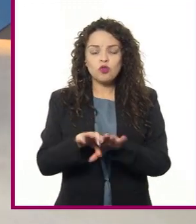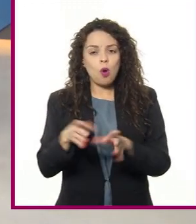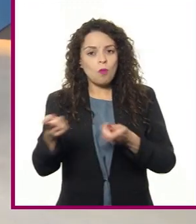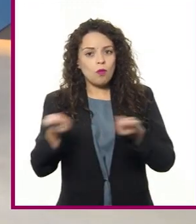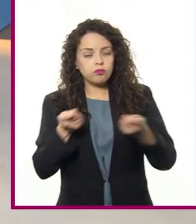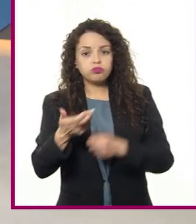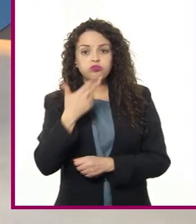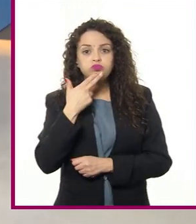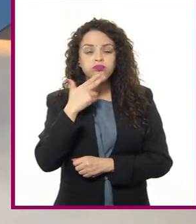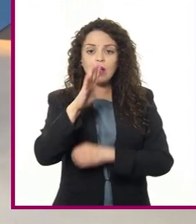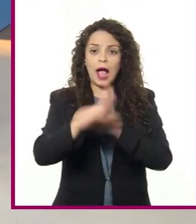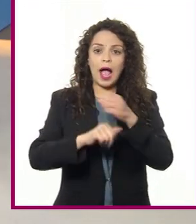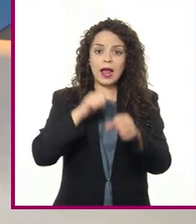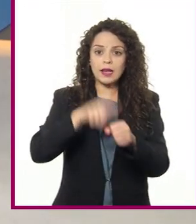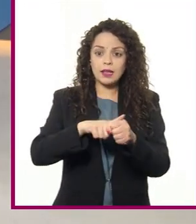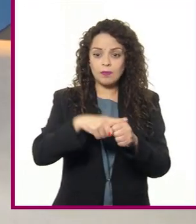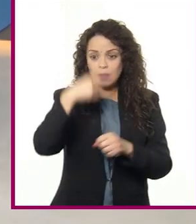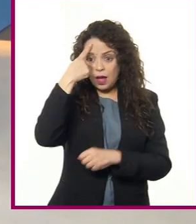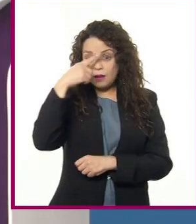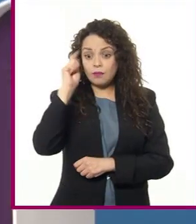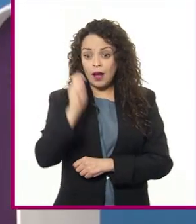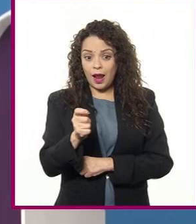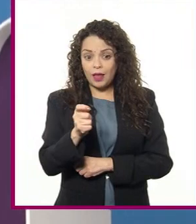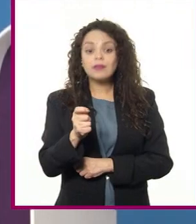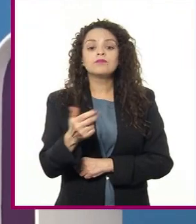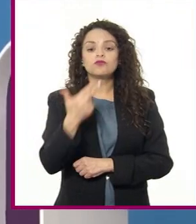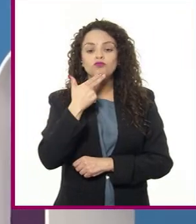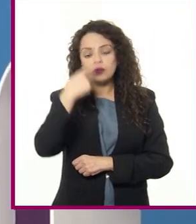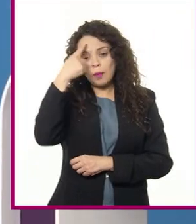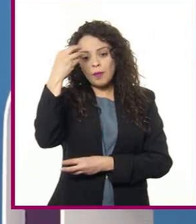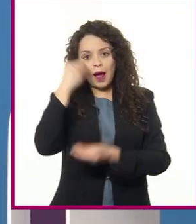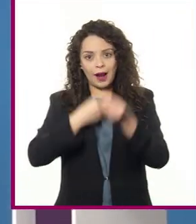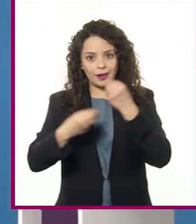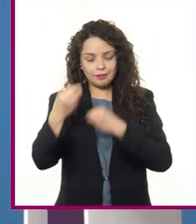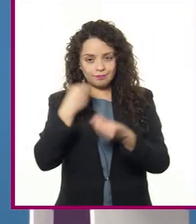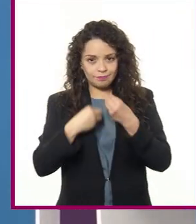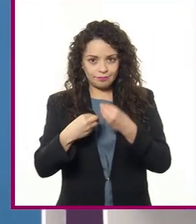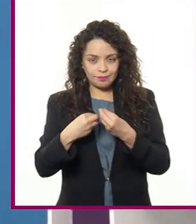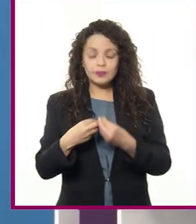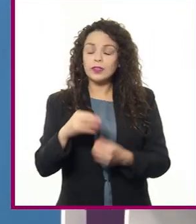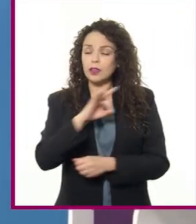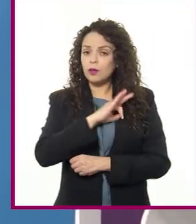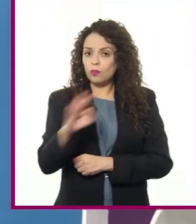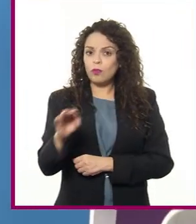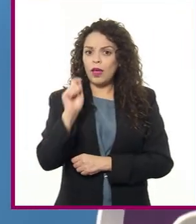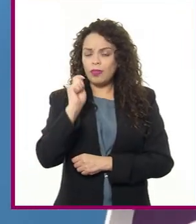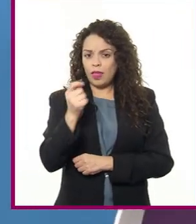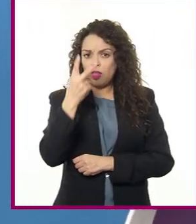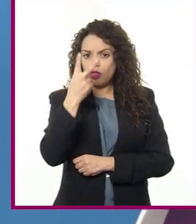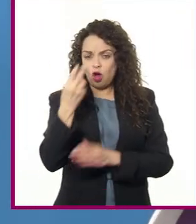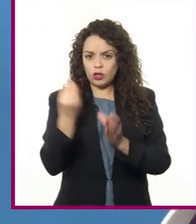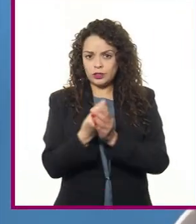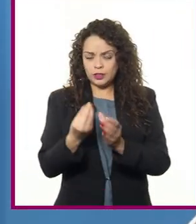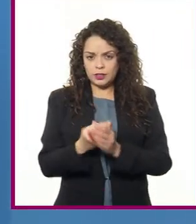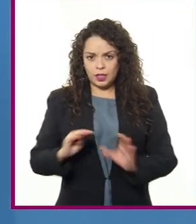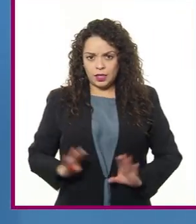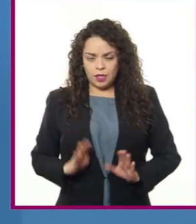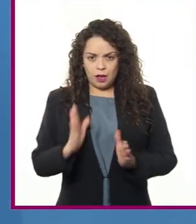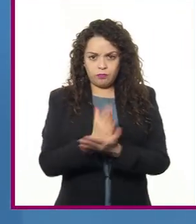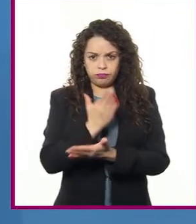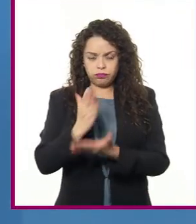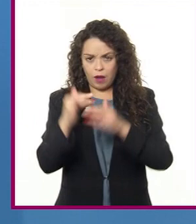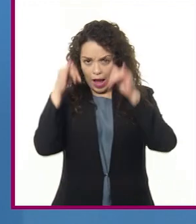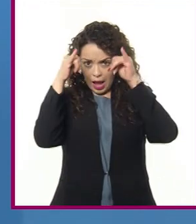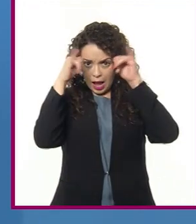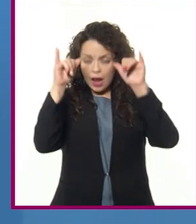animales domesticables con fines de producción. 8. Podemos dividir a la ganadería en dos tipos, según su